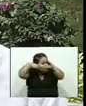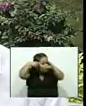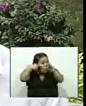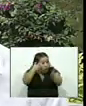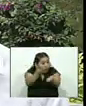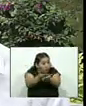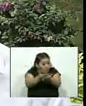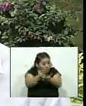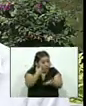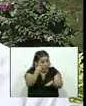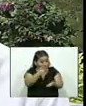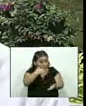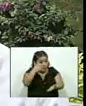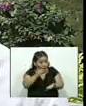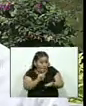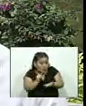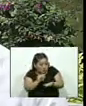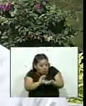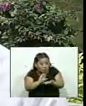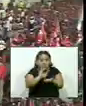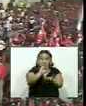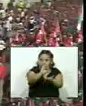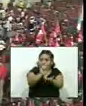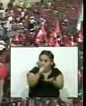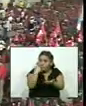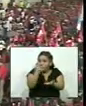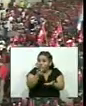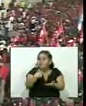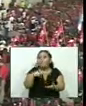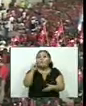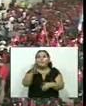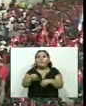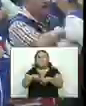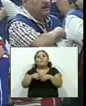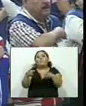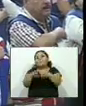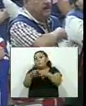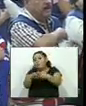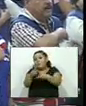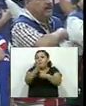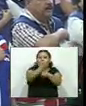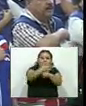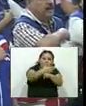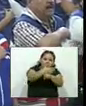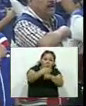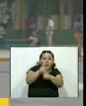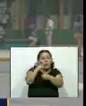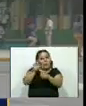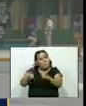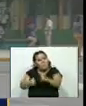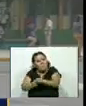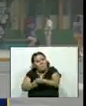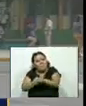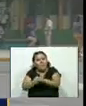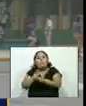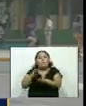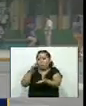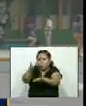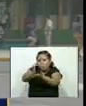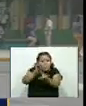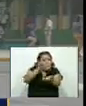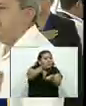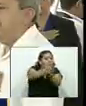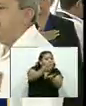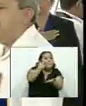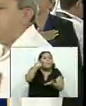se ofreció dinero o no se ofreció dinero. En campañas electorales, los partidos, en su afán de buscar votos, entran en zonas asediadas por